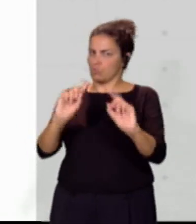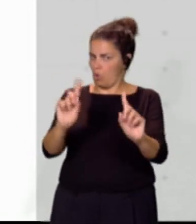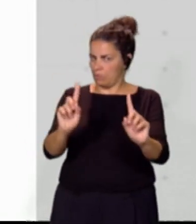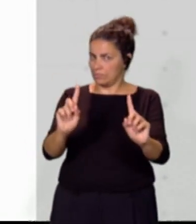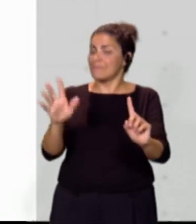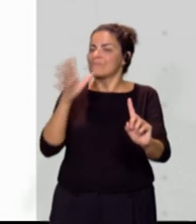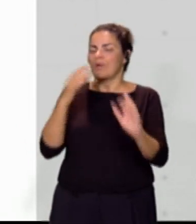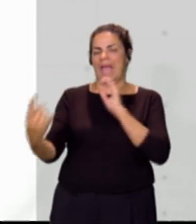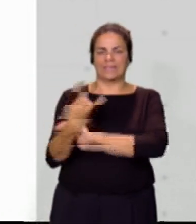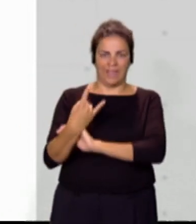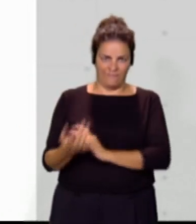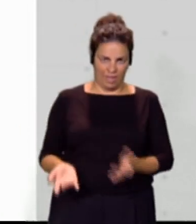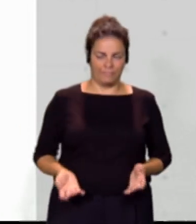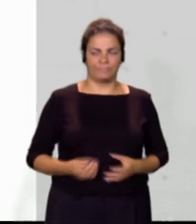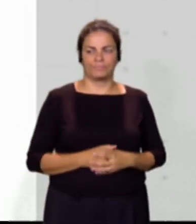es una estafa.